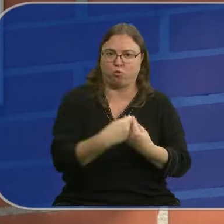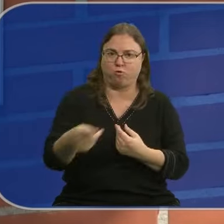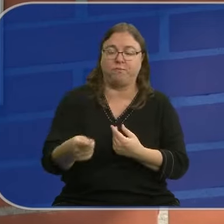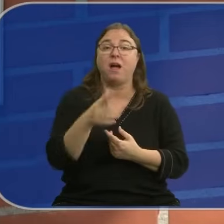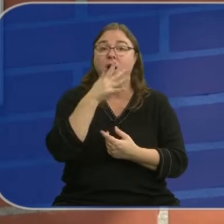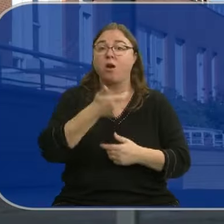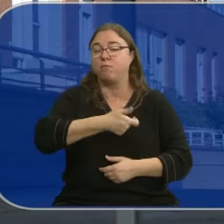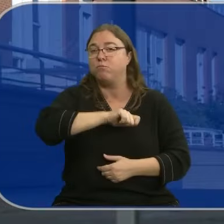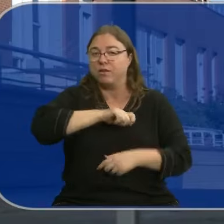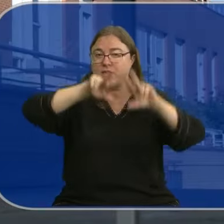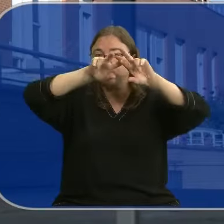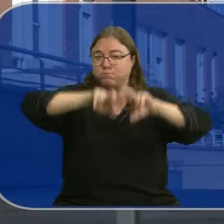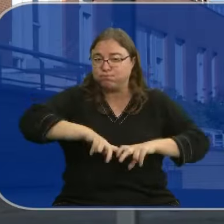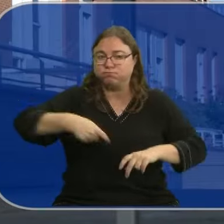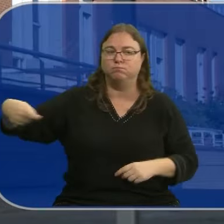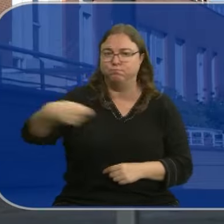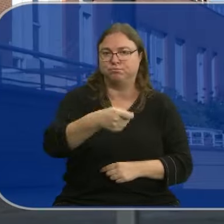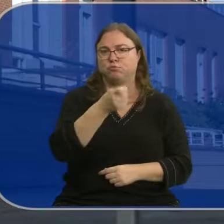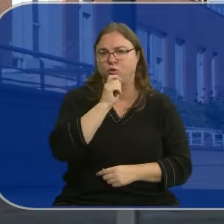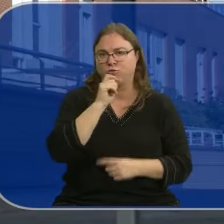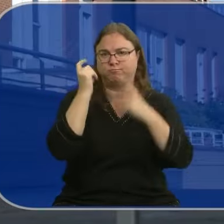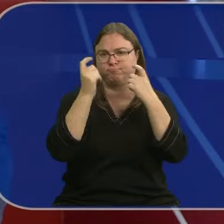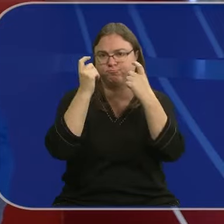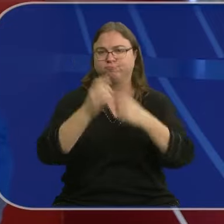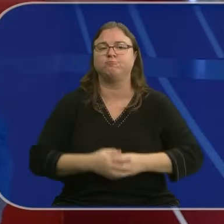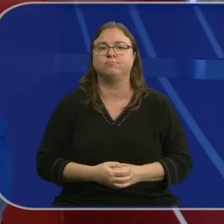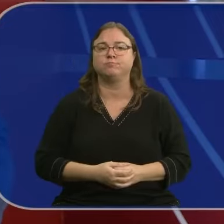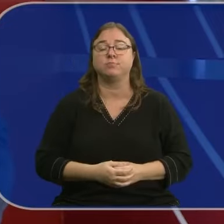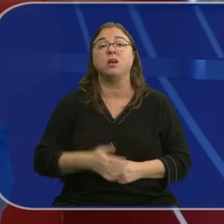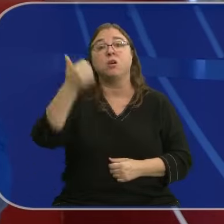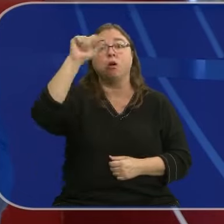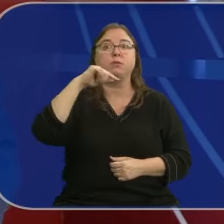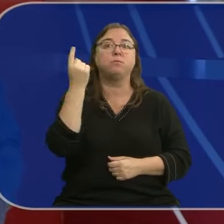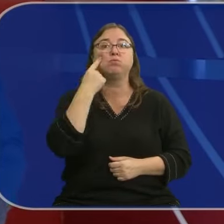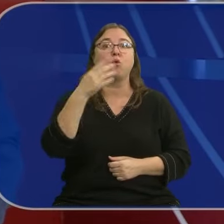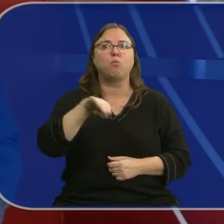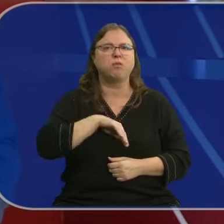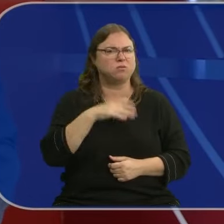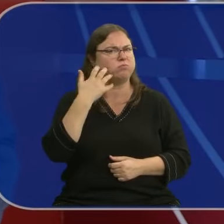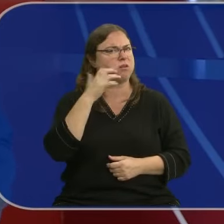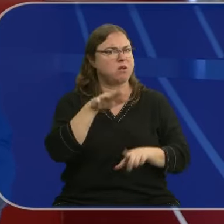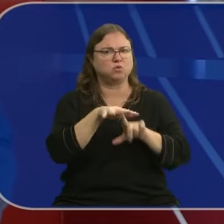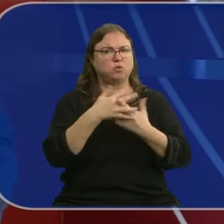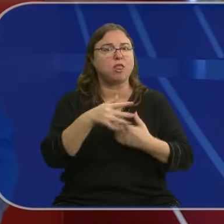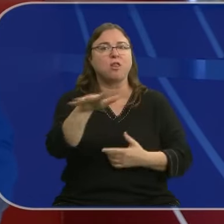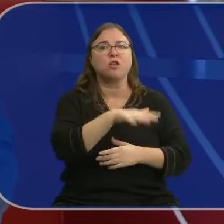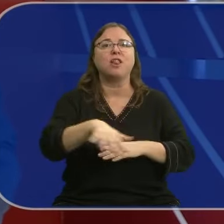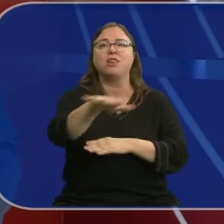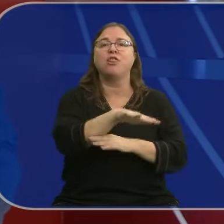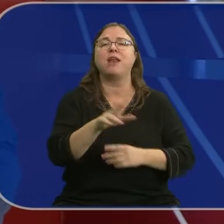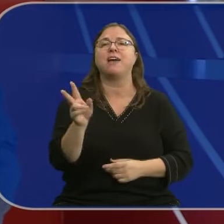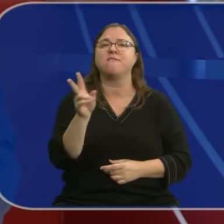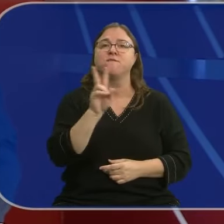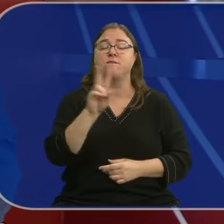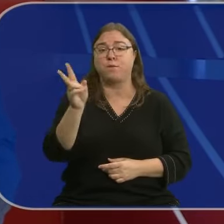Policía Nacional está investigando este homicidio. Un hombre ha aparecido muerto en extrañas circunstancias en el barrio de Las